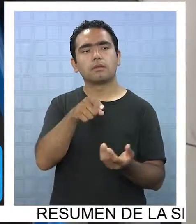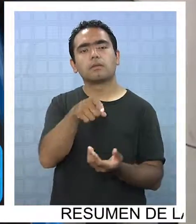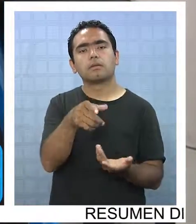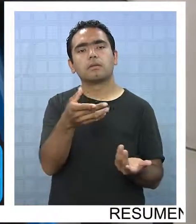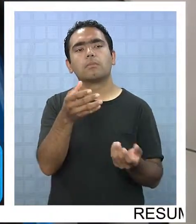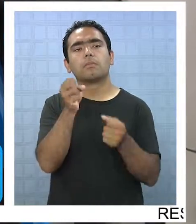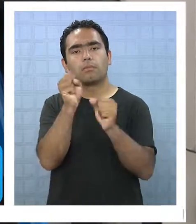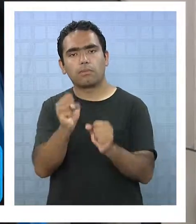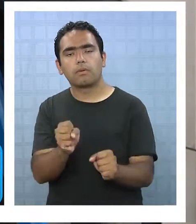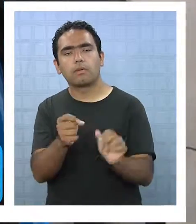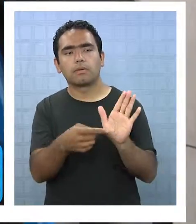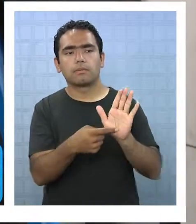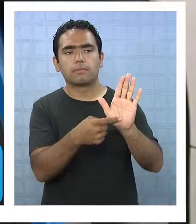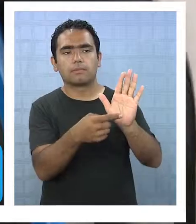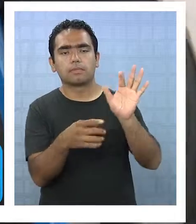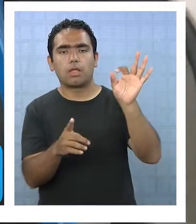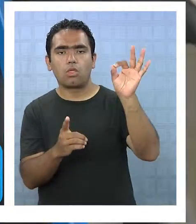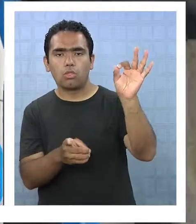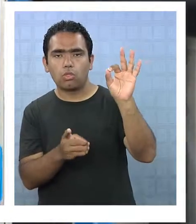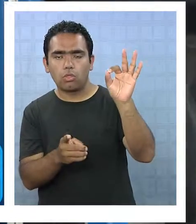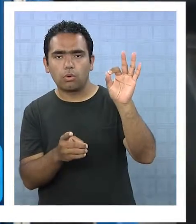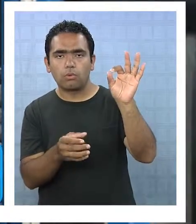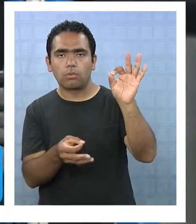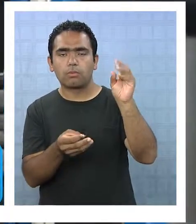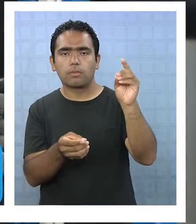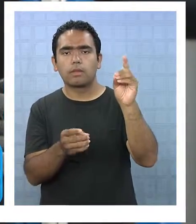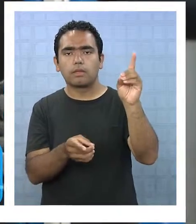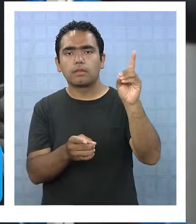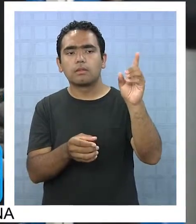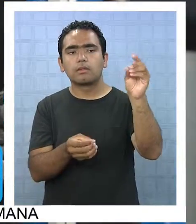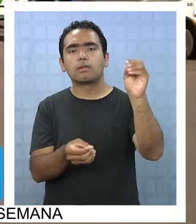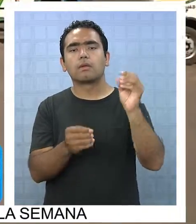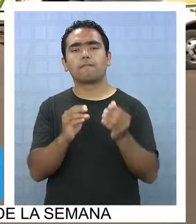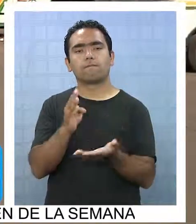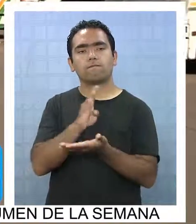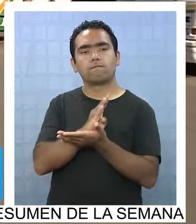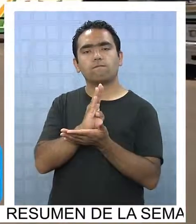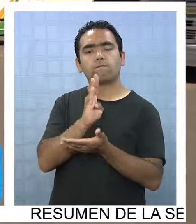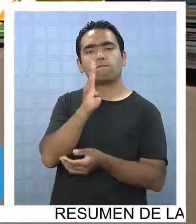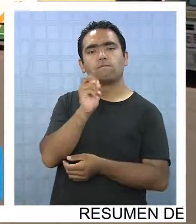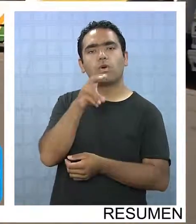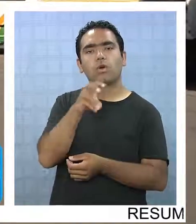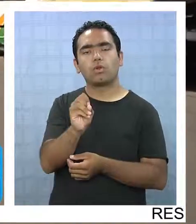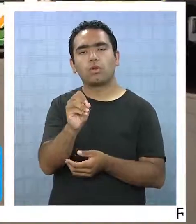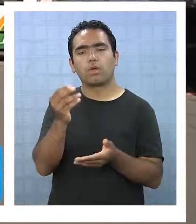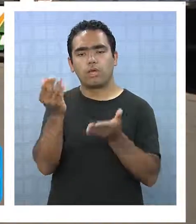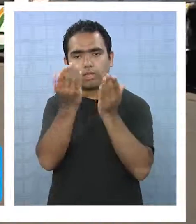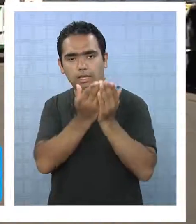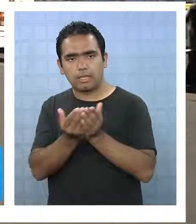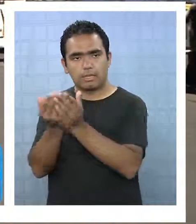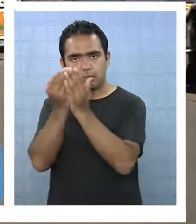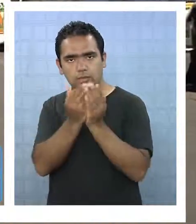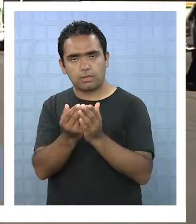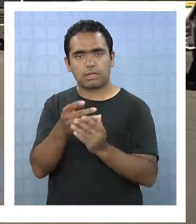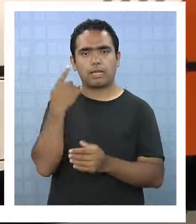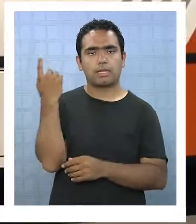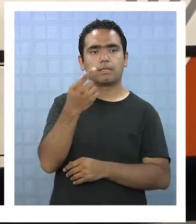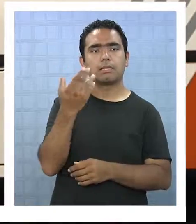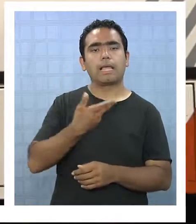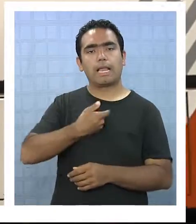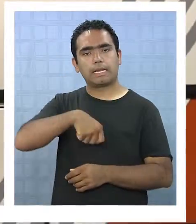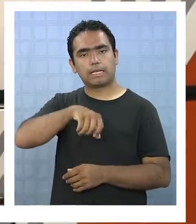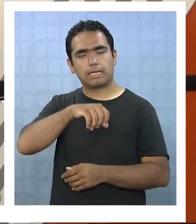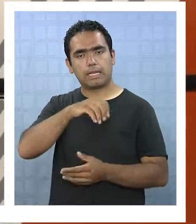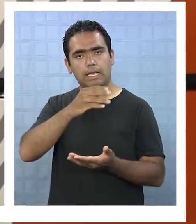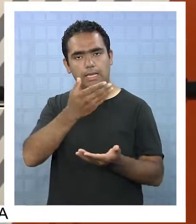pueden presentar la documentación para optar al beneficio del bono de tarjeta nacional estudiantil que entrega el Estado por cada